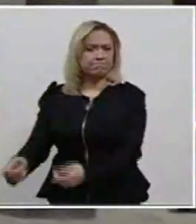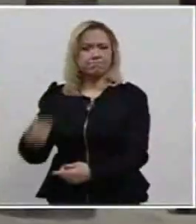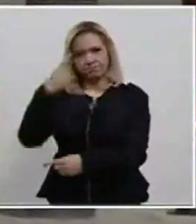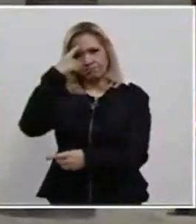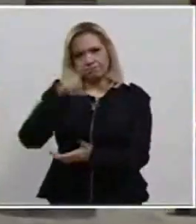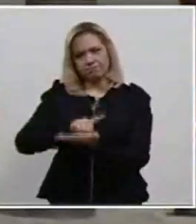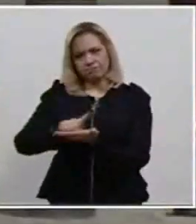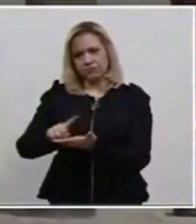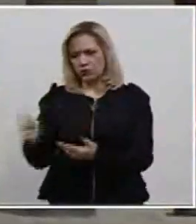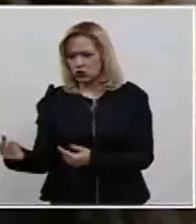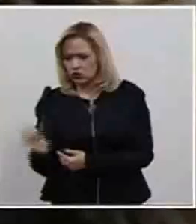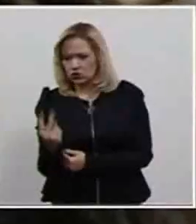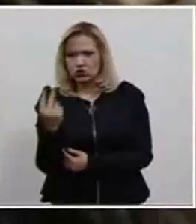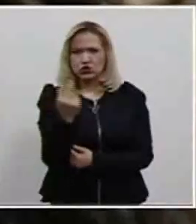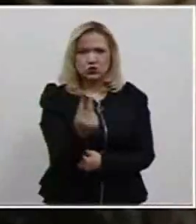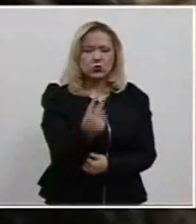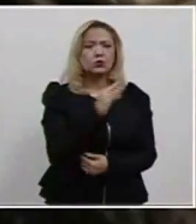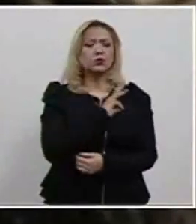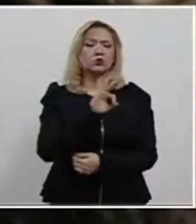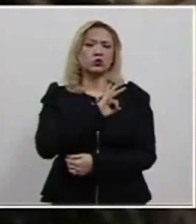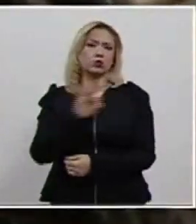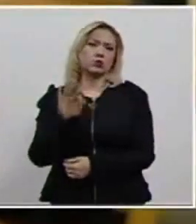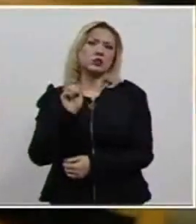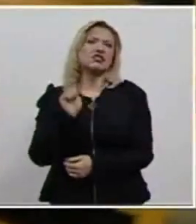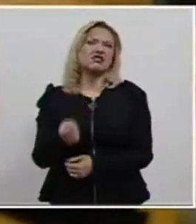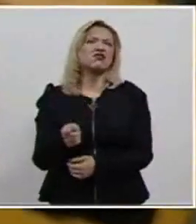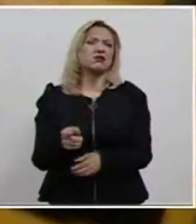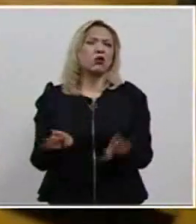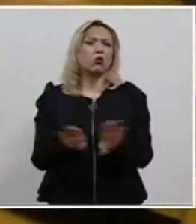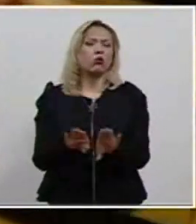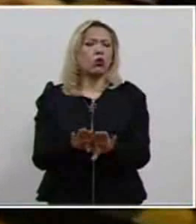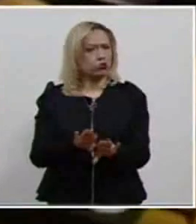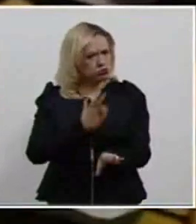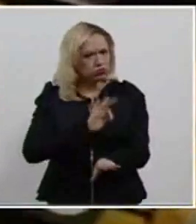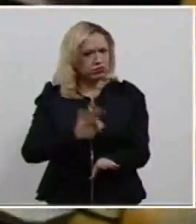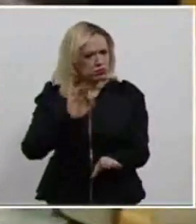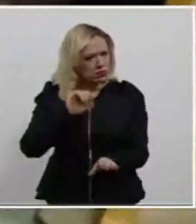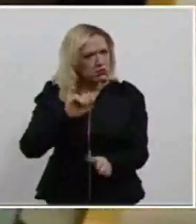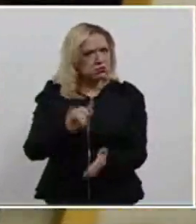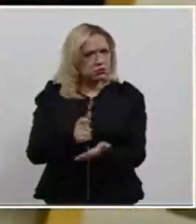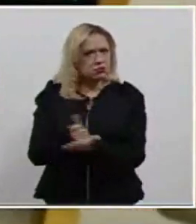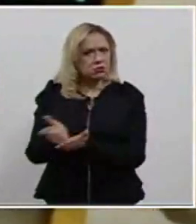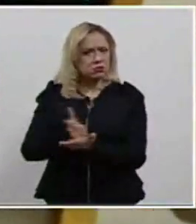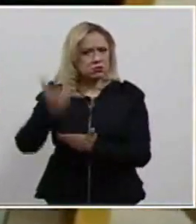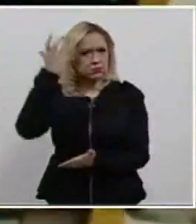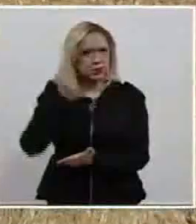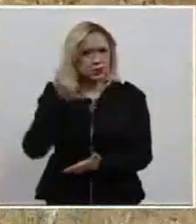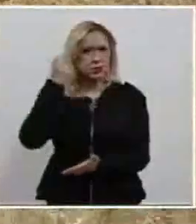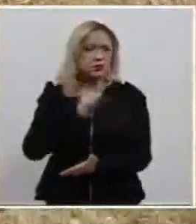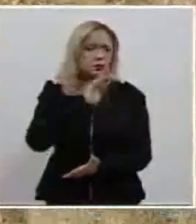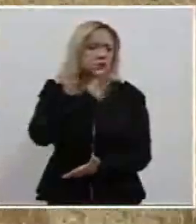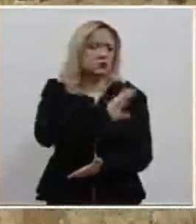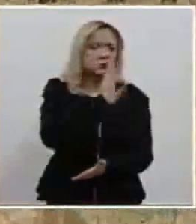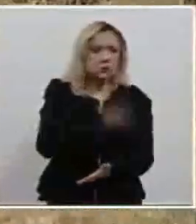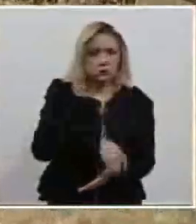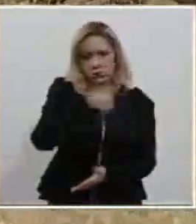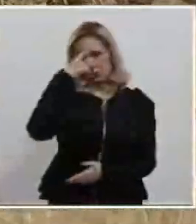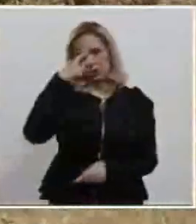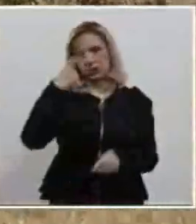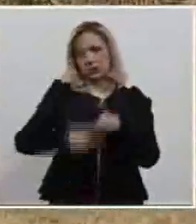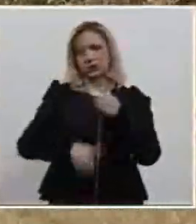personas para que puedan ejercer su derecho a solicitar su pensión por orfandad y así evitar la figura